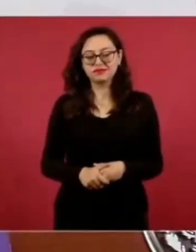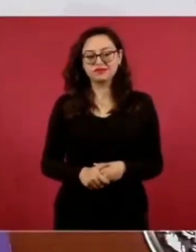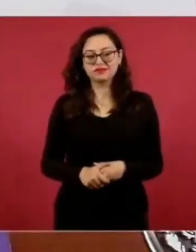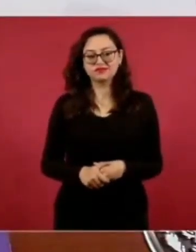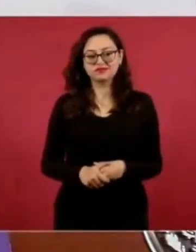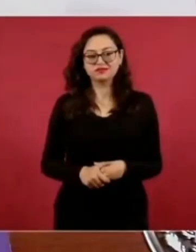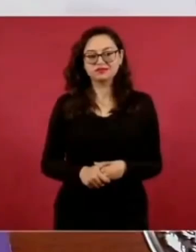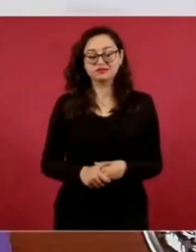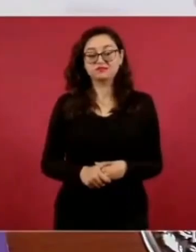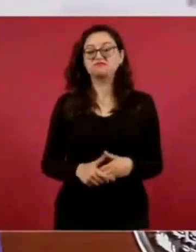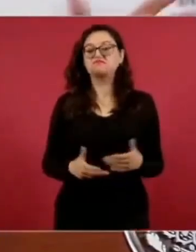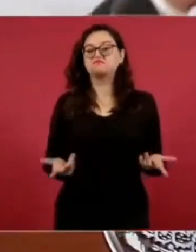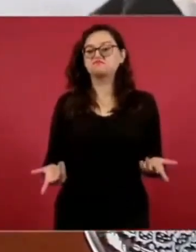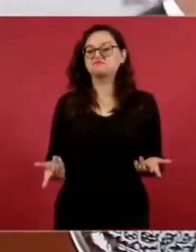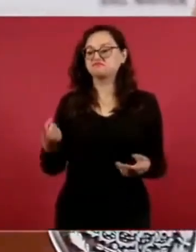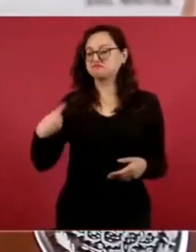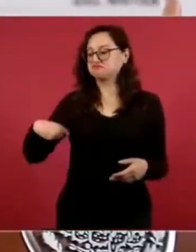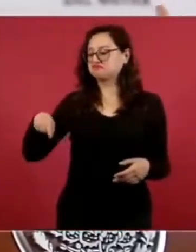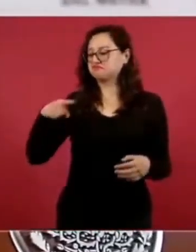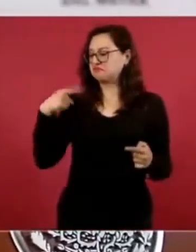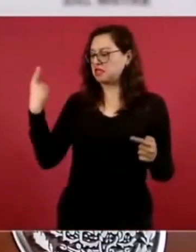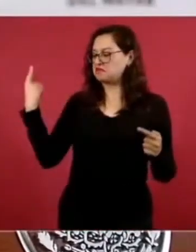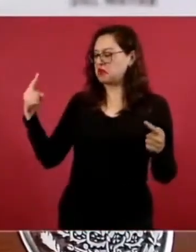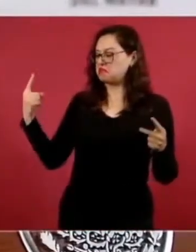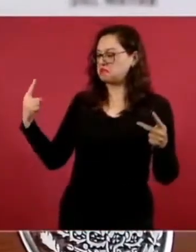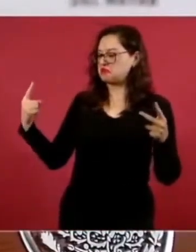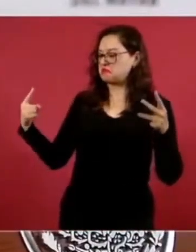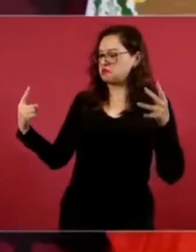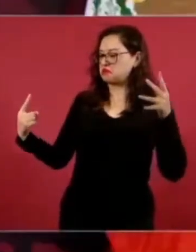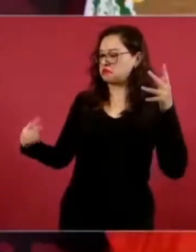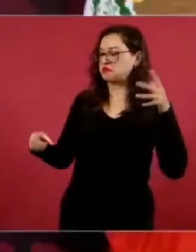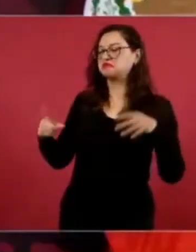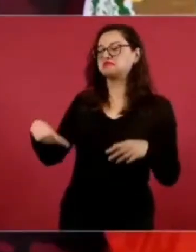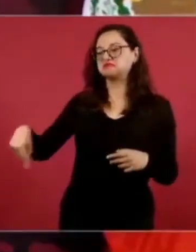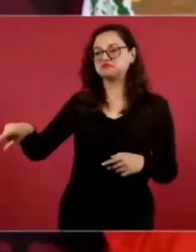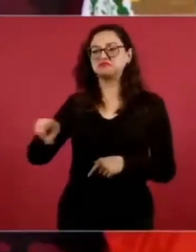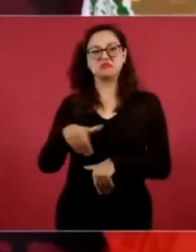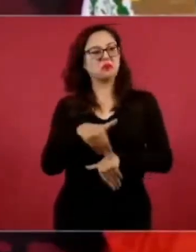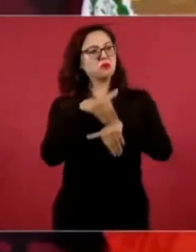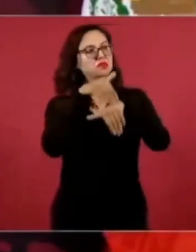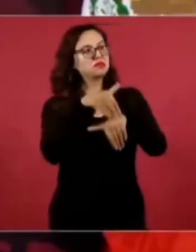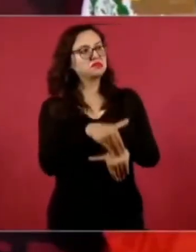todo lo cual sucedió…